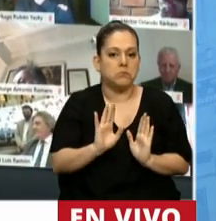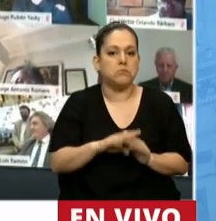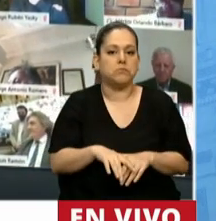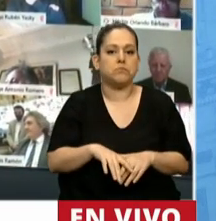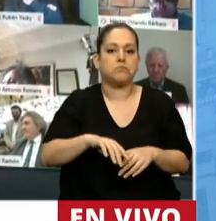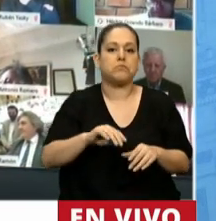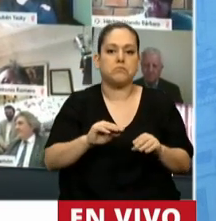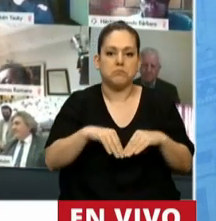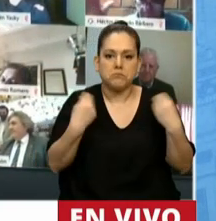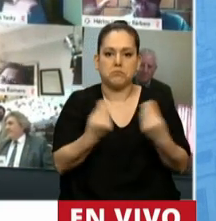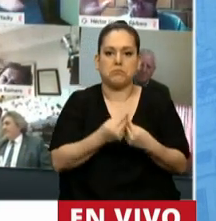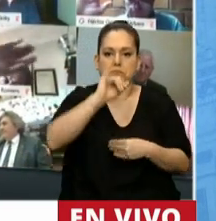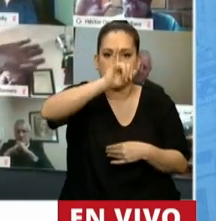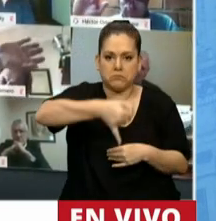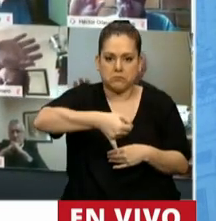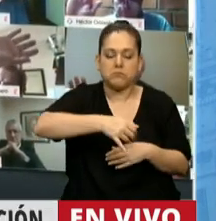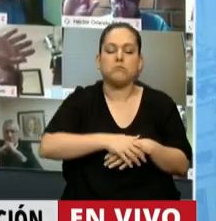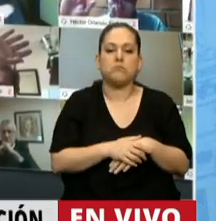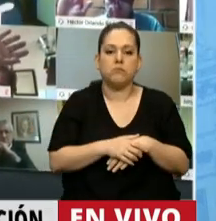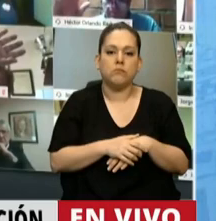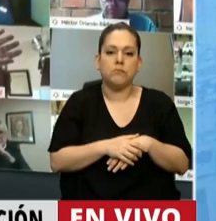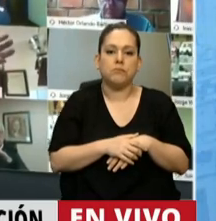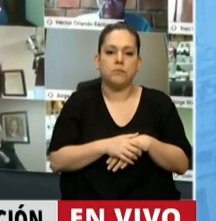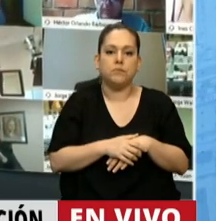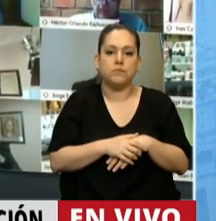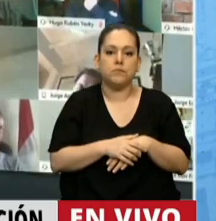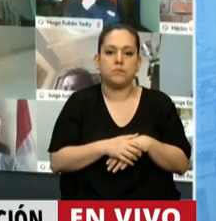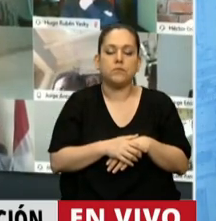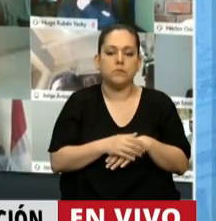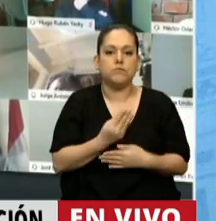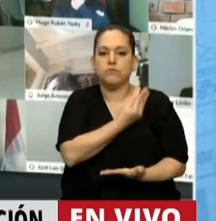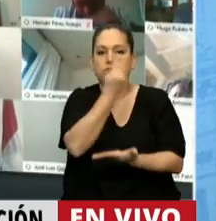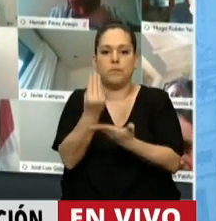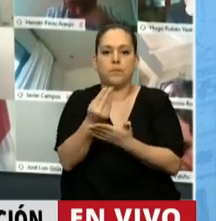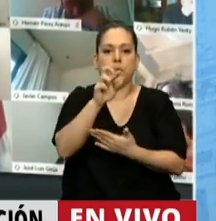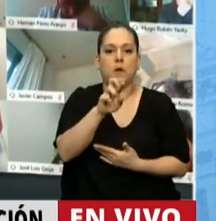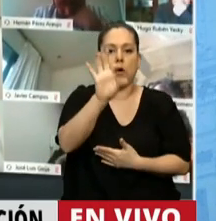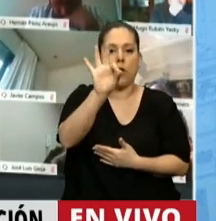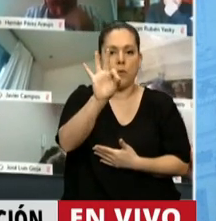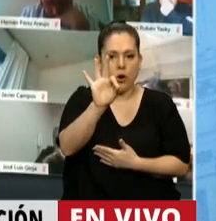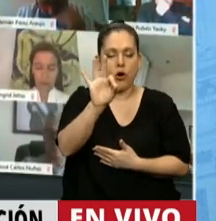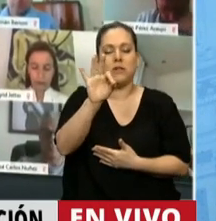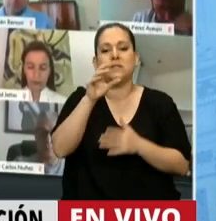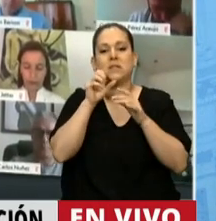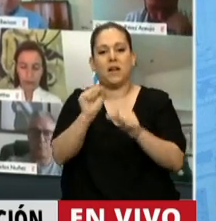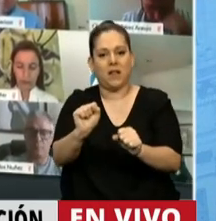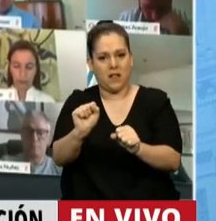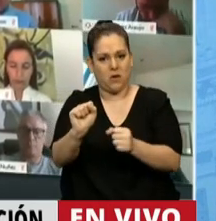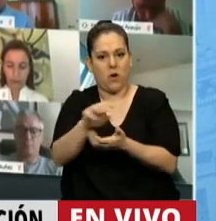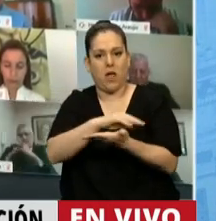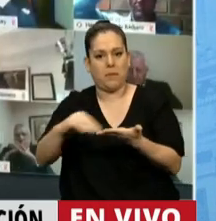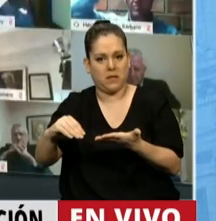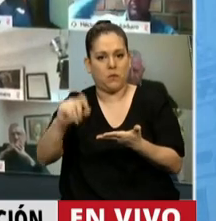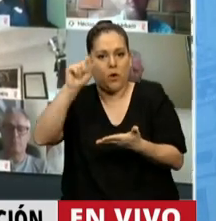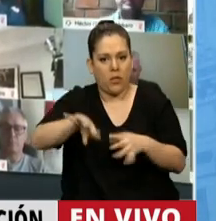Resulta afirmativa. En consecuencia, queda designado Prosecretario Administrativo de la Honorable